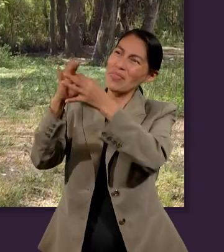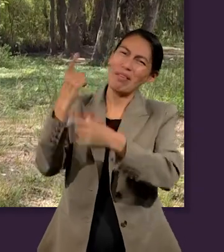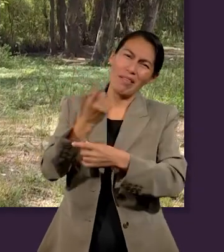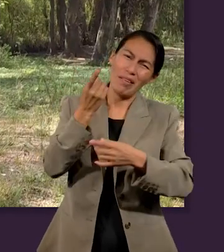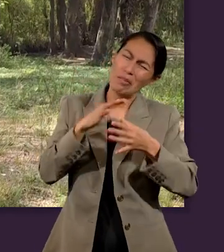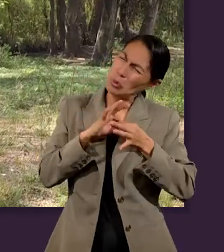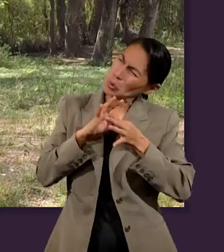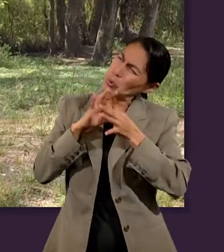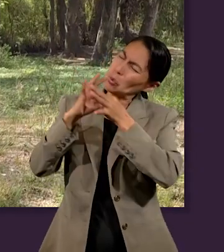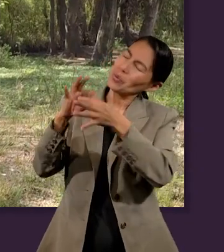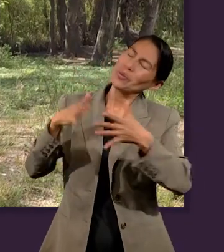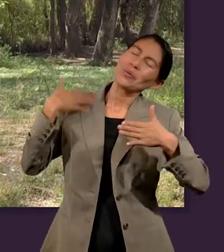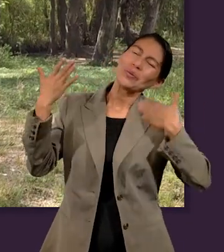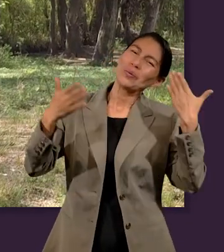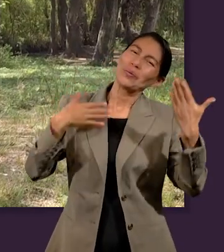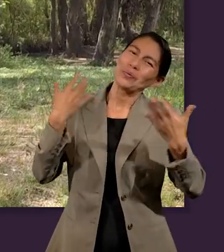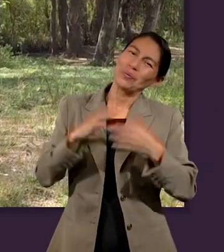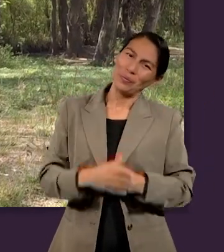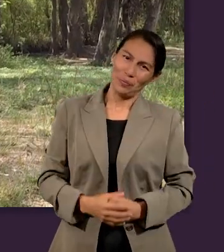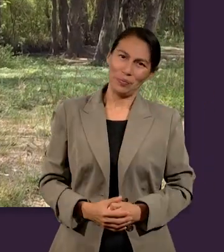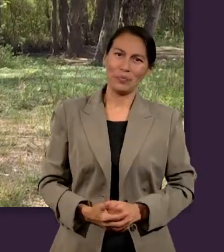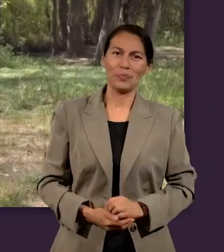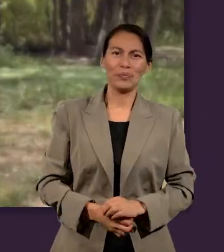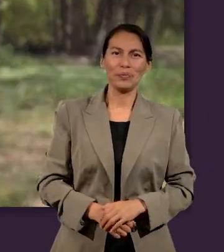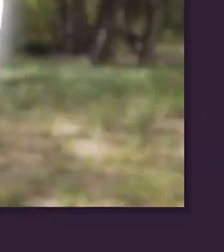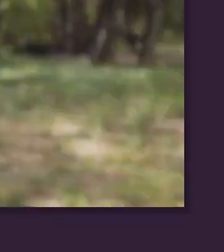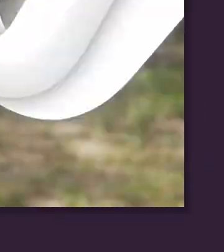creyeron en Él. Y disfrutar con ellos la eternidad.